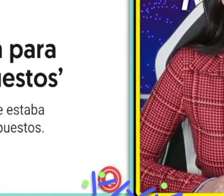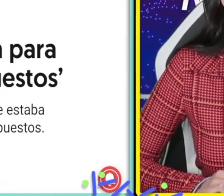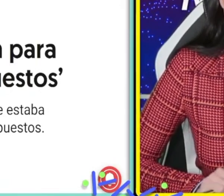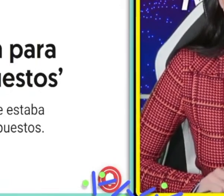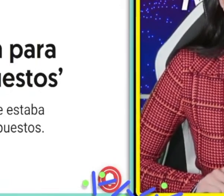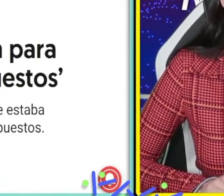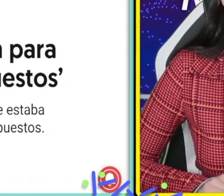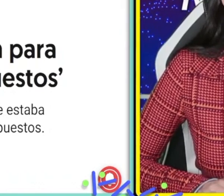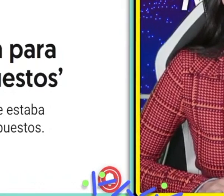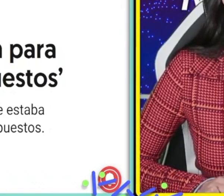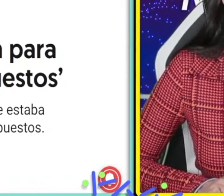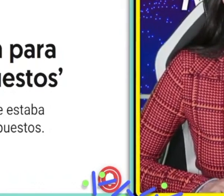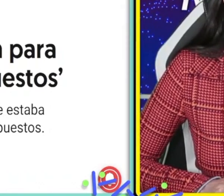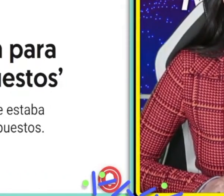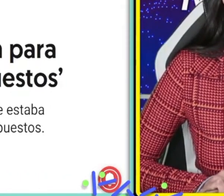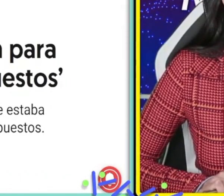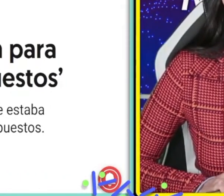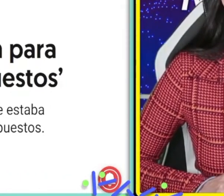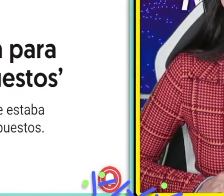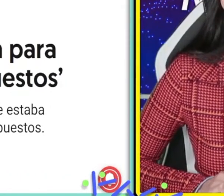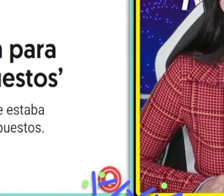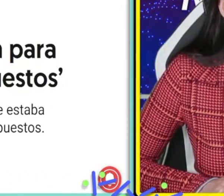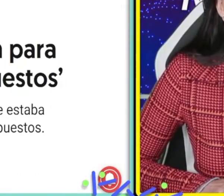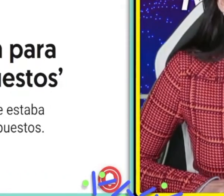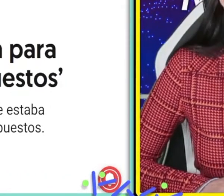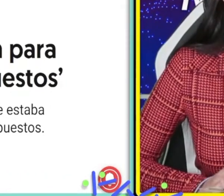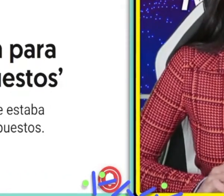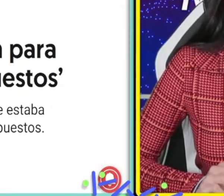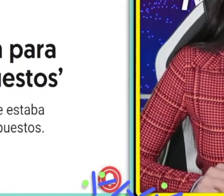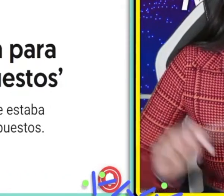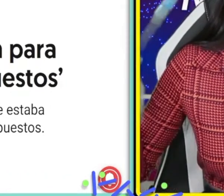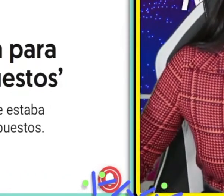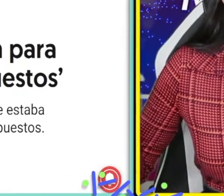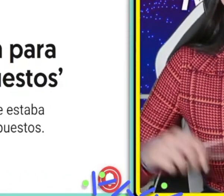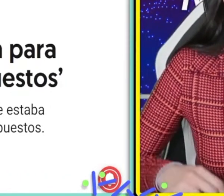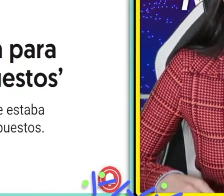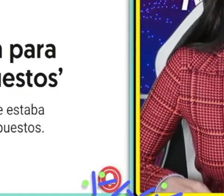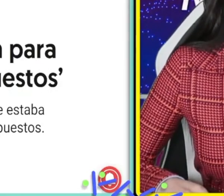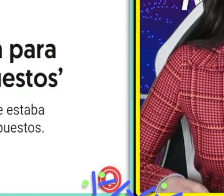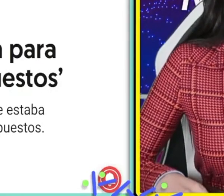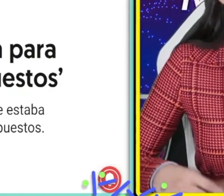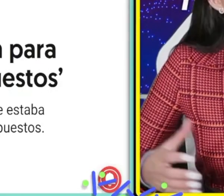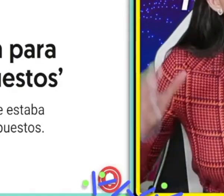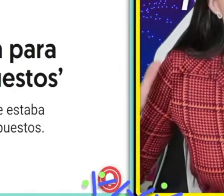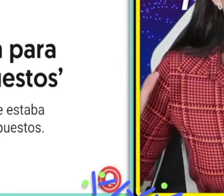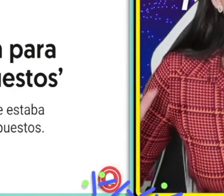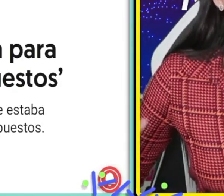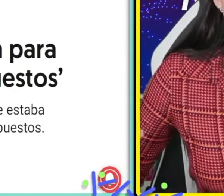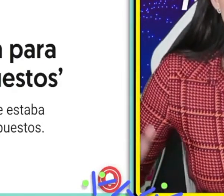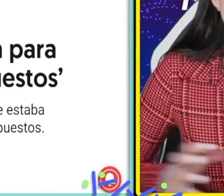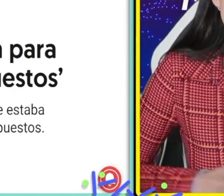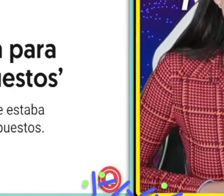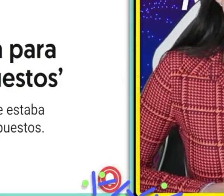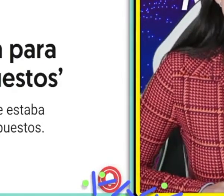pareciera ser que es la caída del imperio neoliberal. Tan es así que ahorita estamos viendo los conflictos que, hay que decirlo con